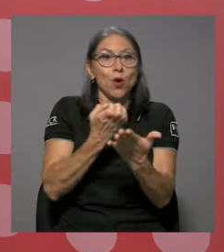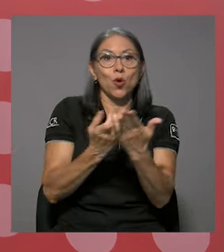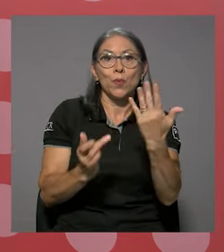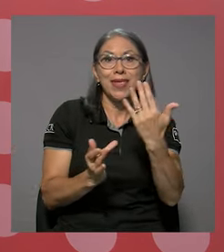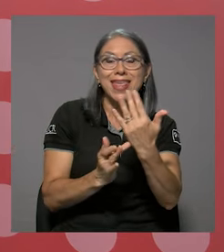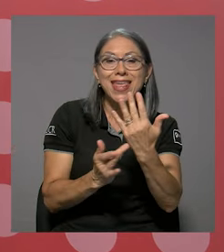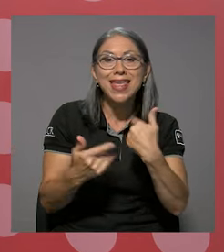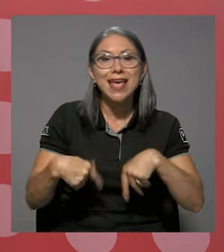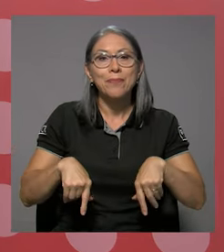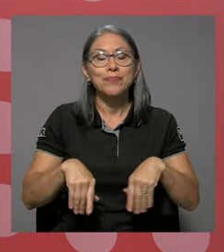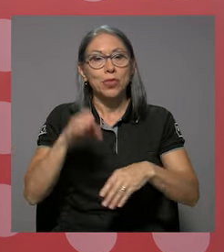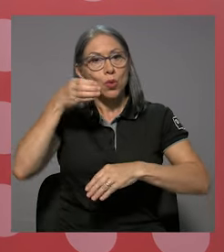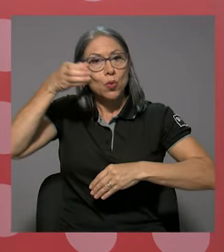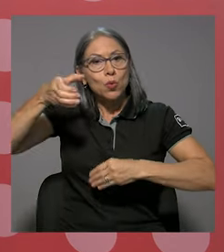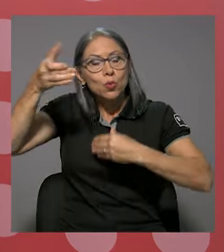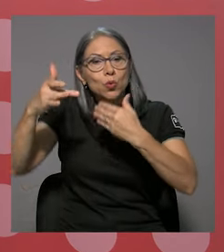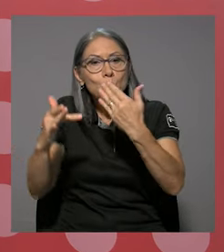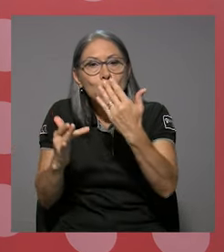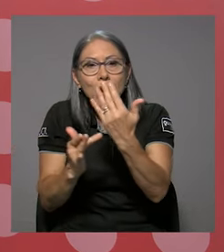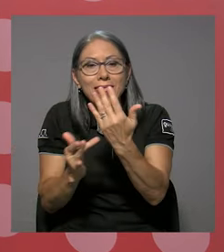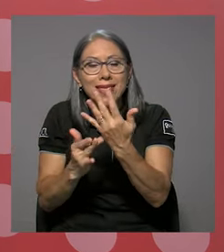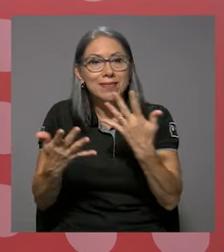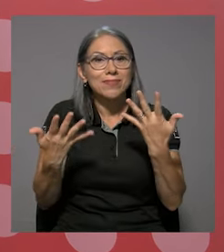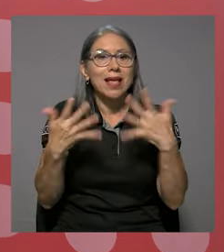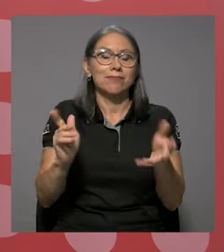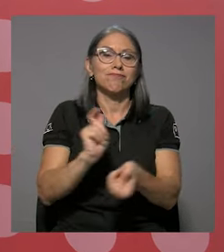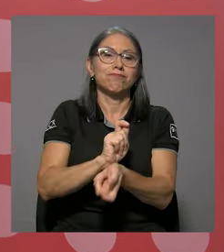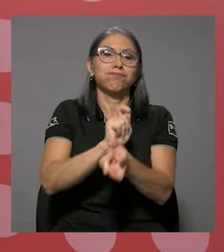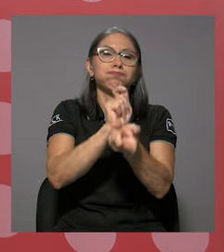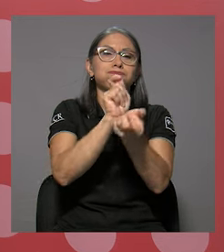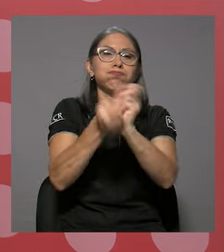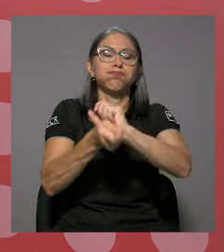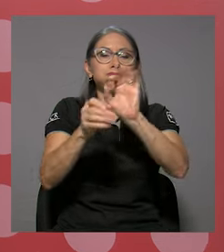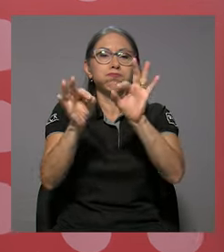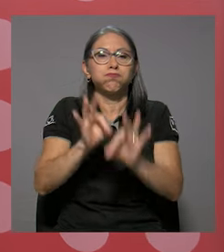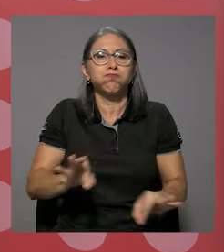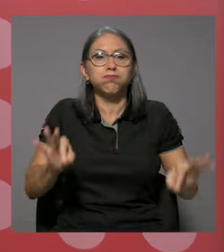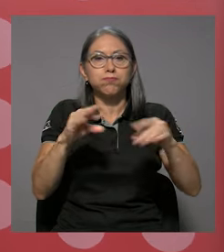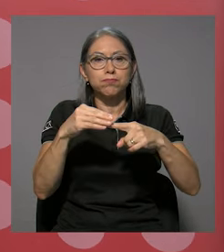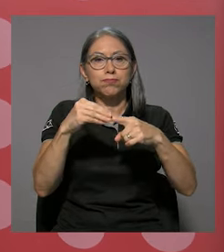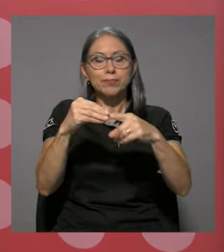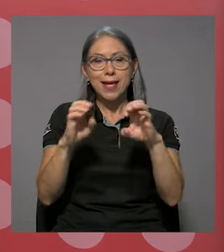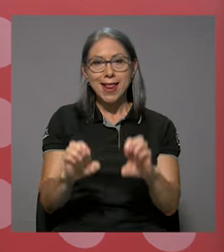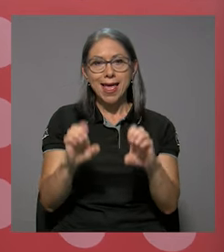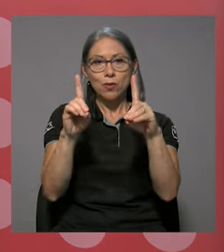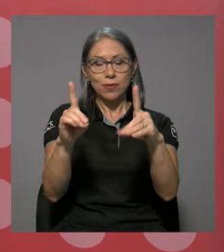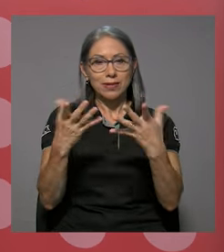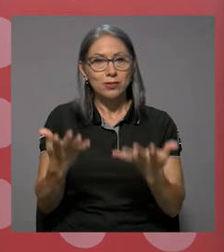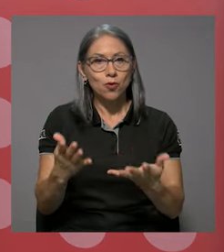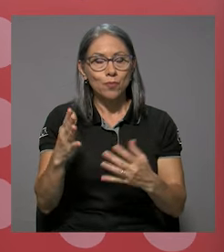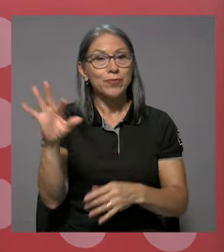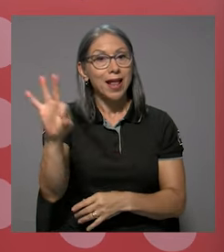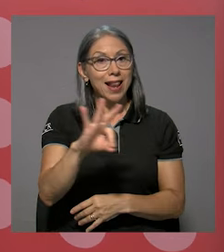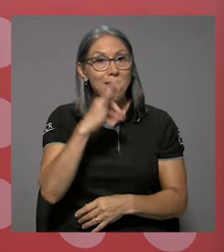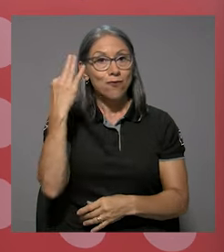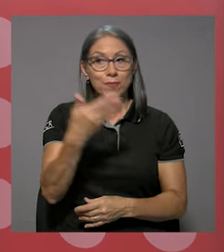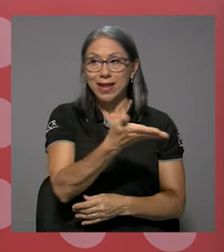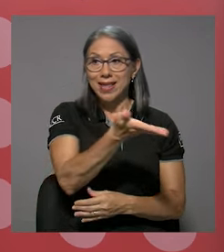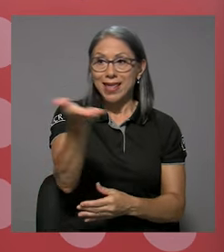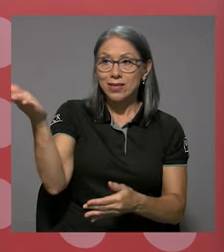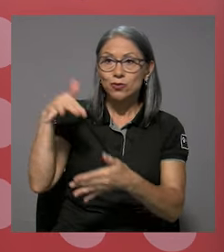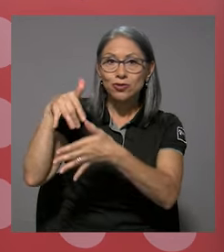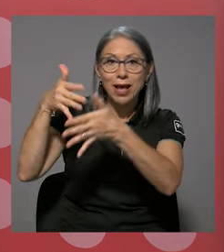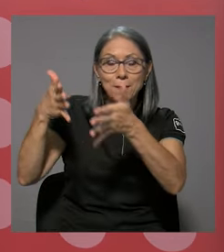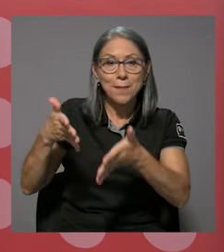la economía, la digitalización de la cultura, trae cambios muy trascendentales en la educación, en la